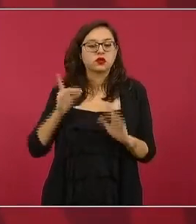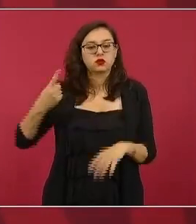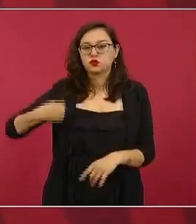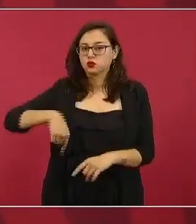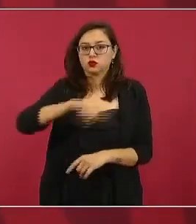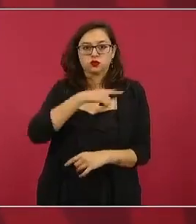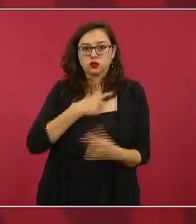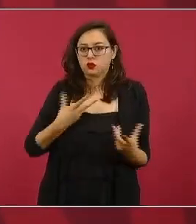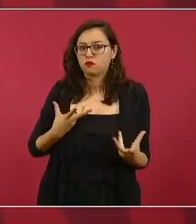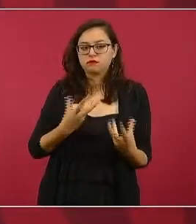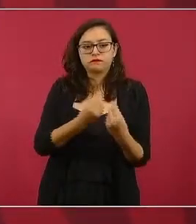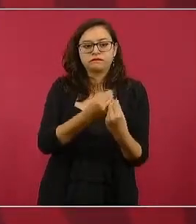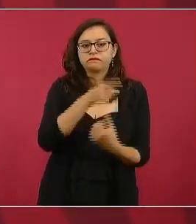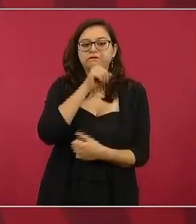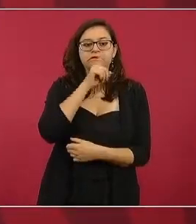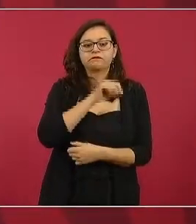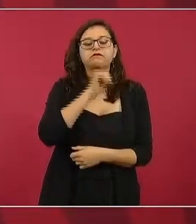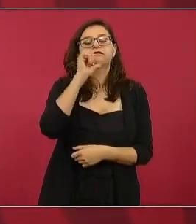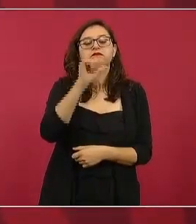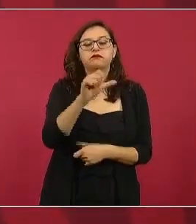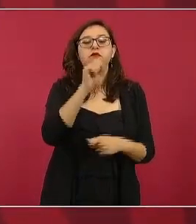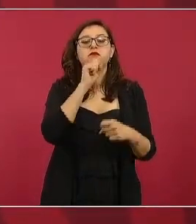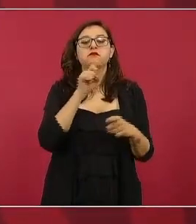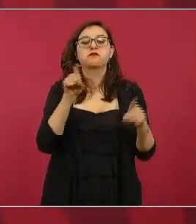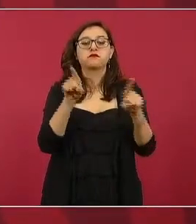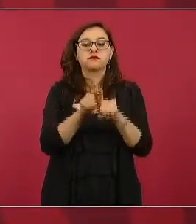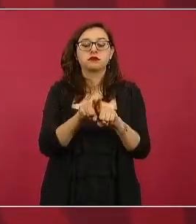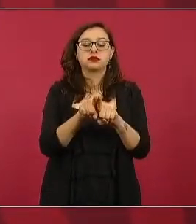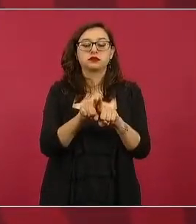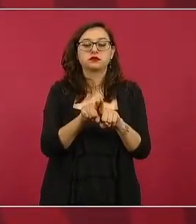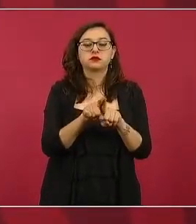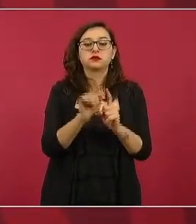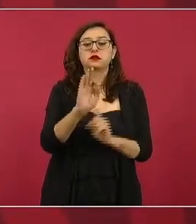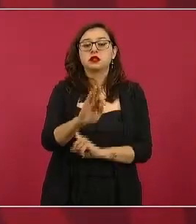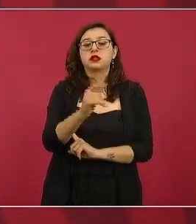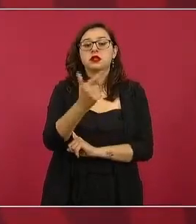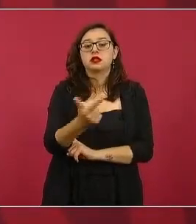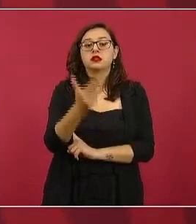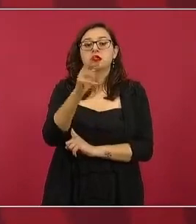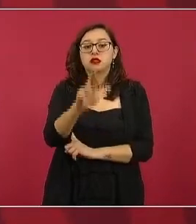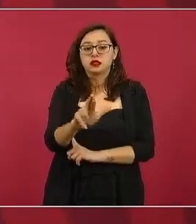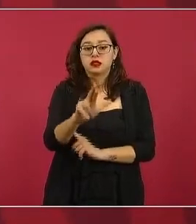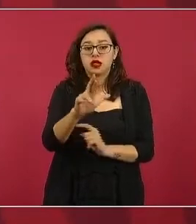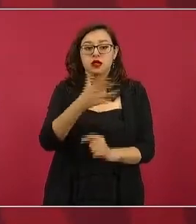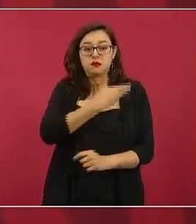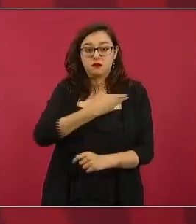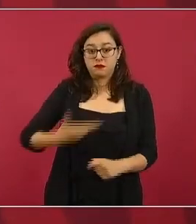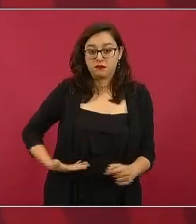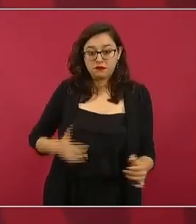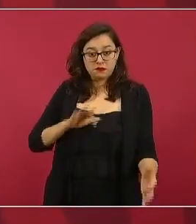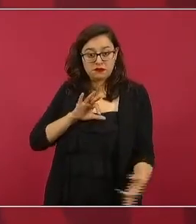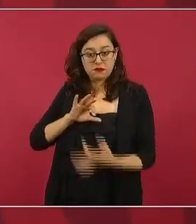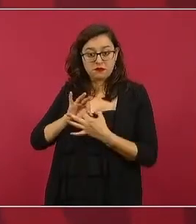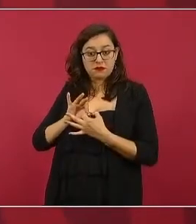la procuraduría como se le llamaba antes no depende del presidente